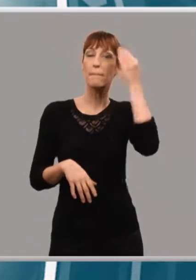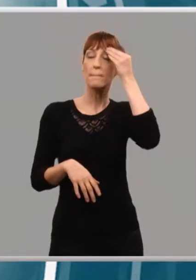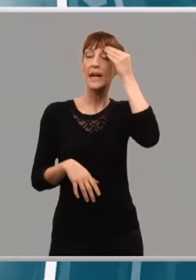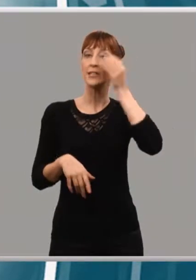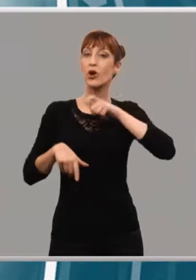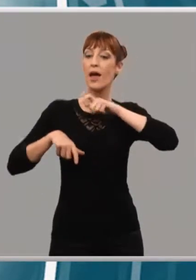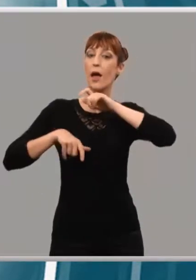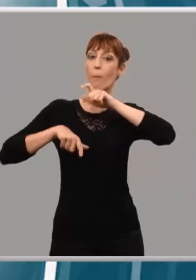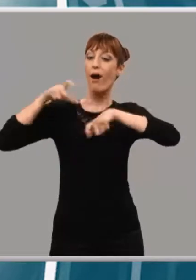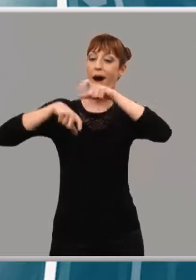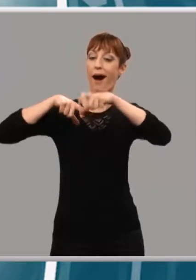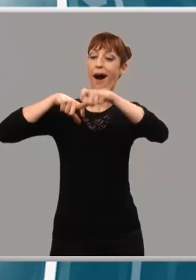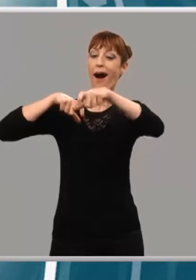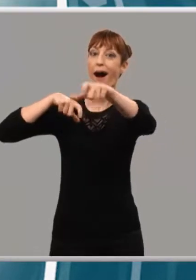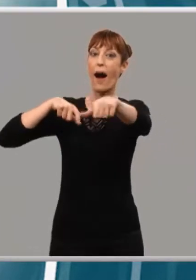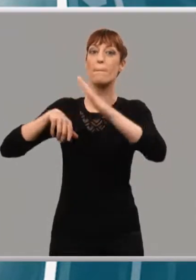que dará mucho que hablar.